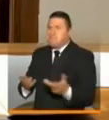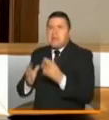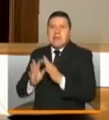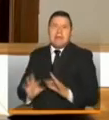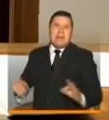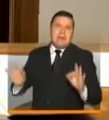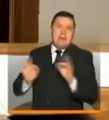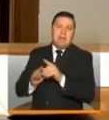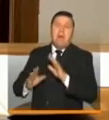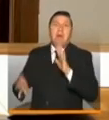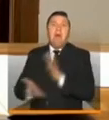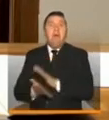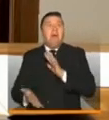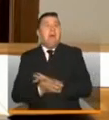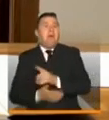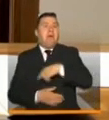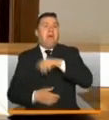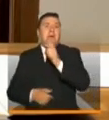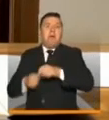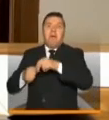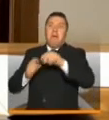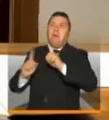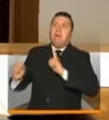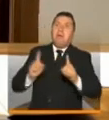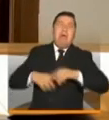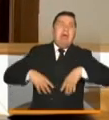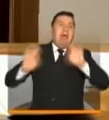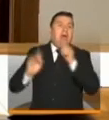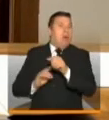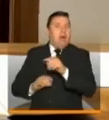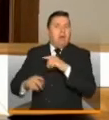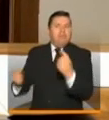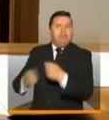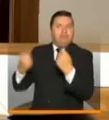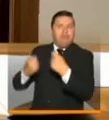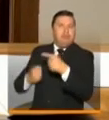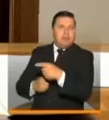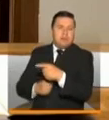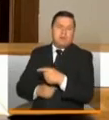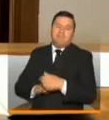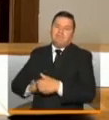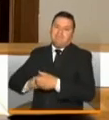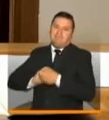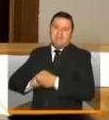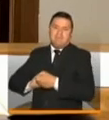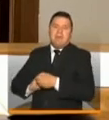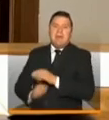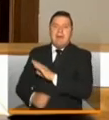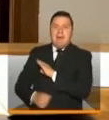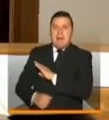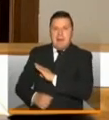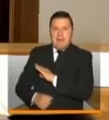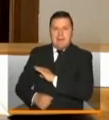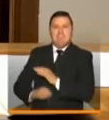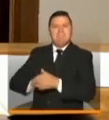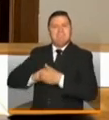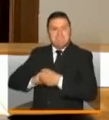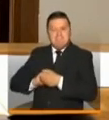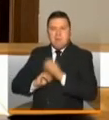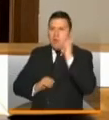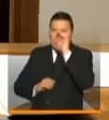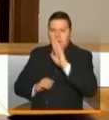importante relajamiento de lo que tiene que ver con el distanciamiento físico. Aquí muy de la mano con la Alcaldía y